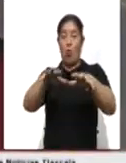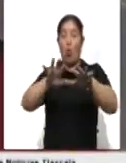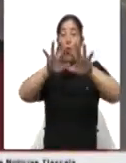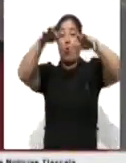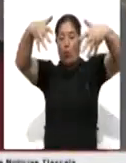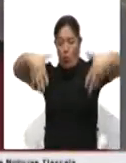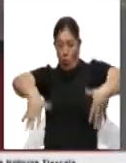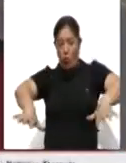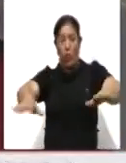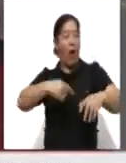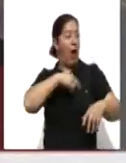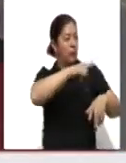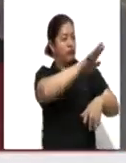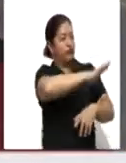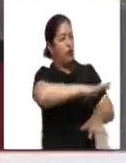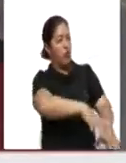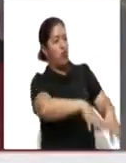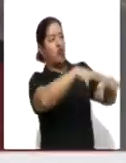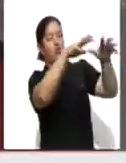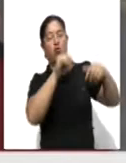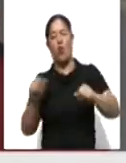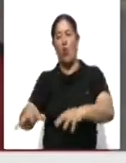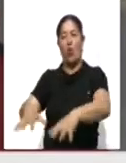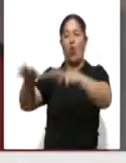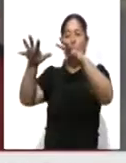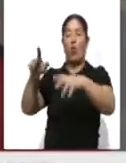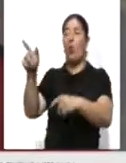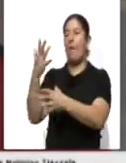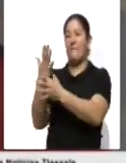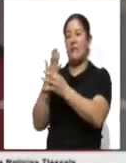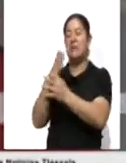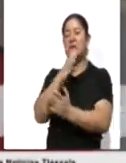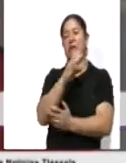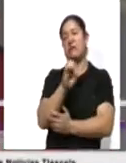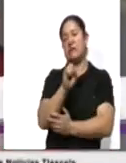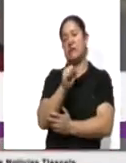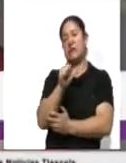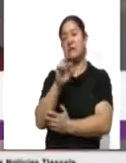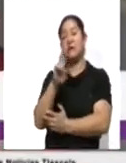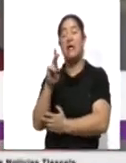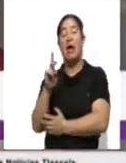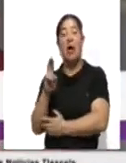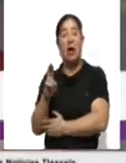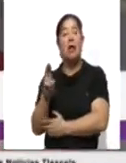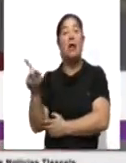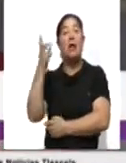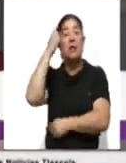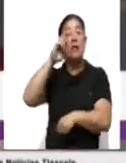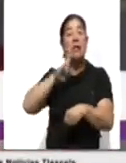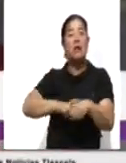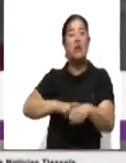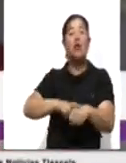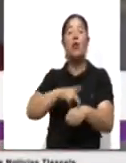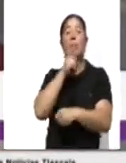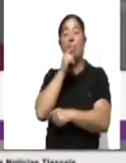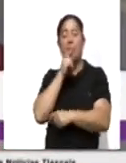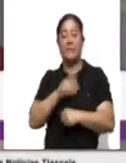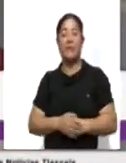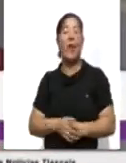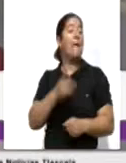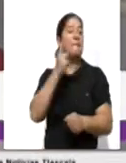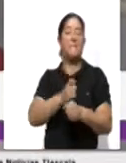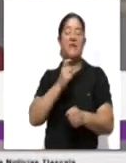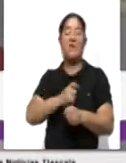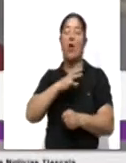Así lo informó César Garzón Cebada, director de Protección Civil. Empezamos por el desensolve, que es de las barrancas que están dentro del municipio de